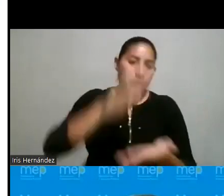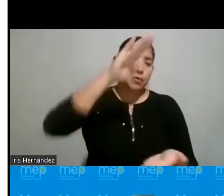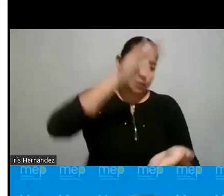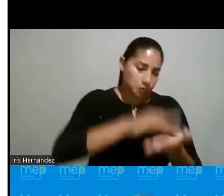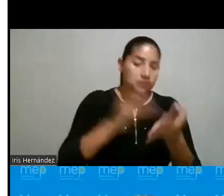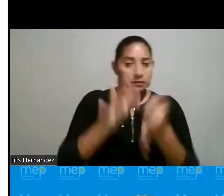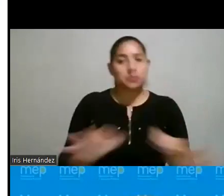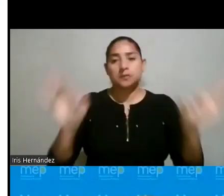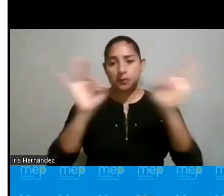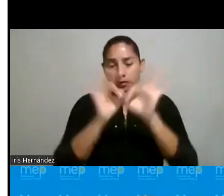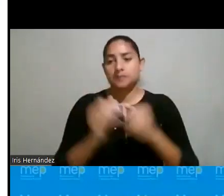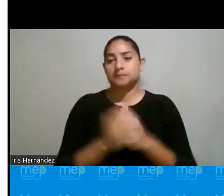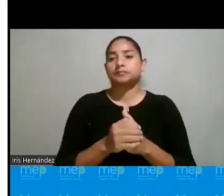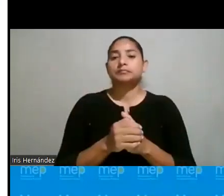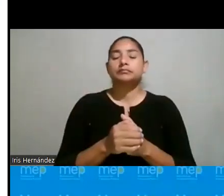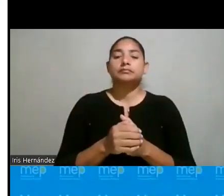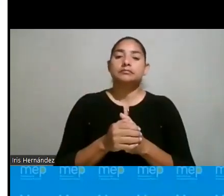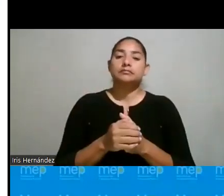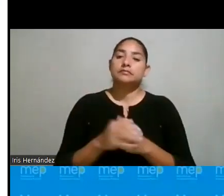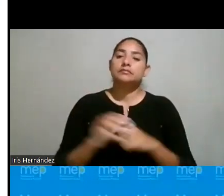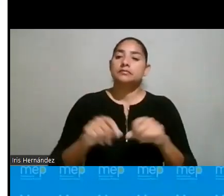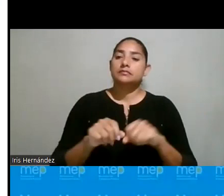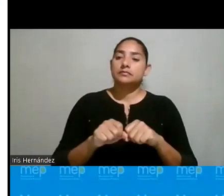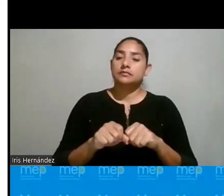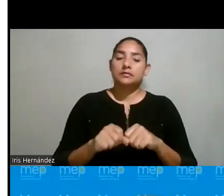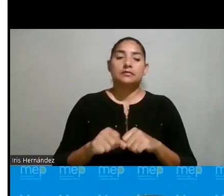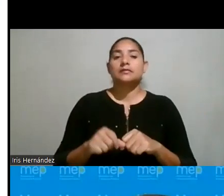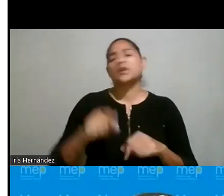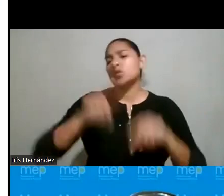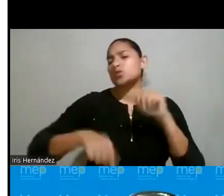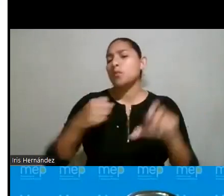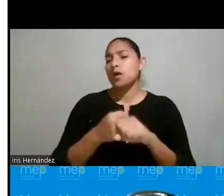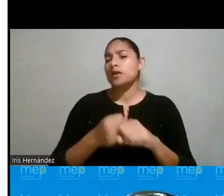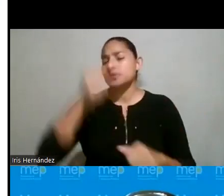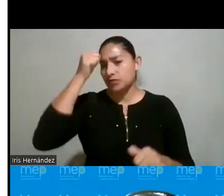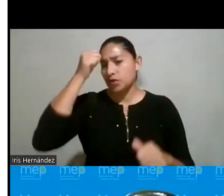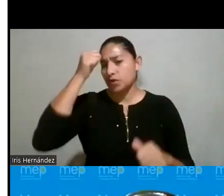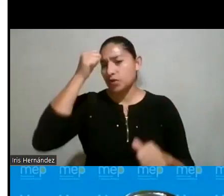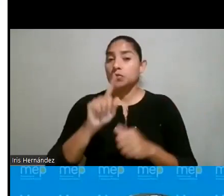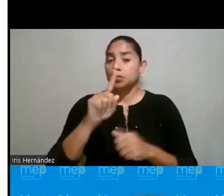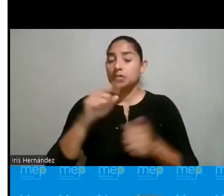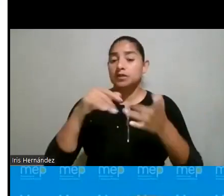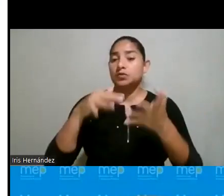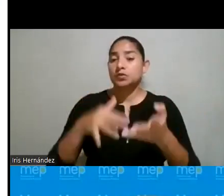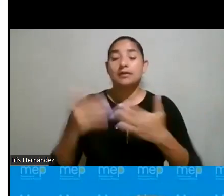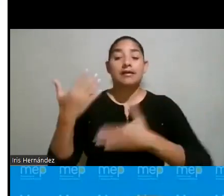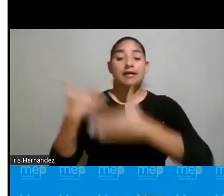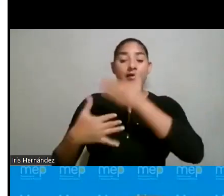muy importantes. Creemos aquí que lo que no se vale, y recordar una estudiante que también,